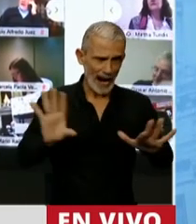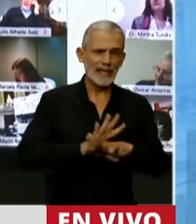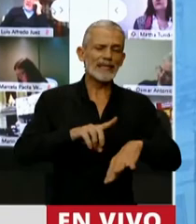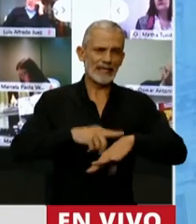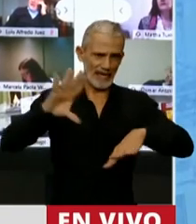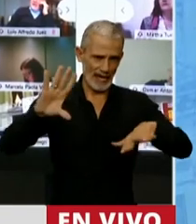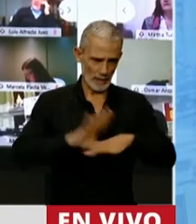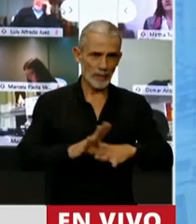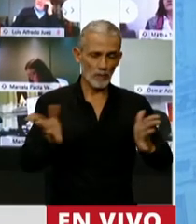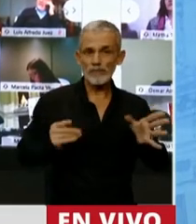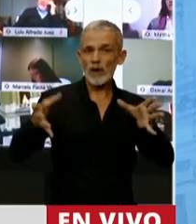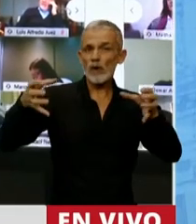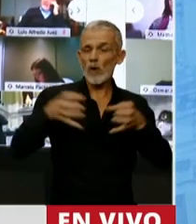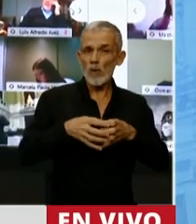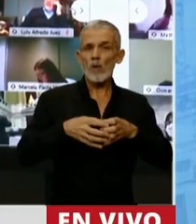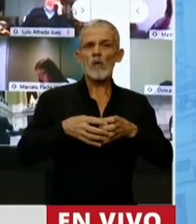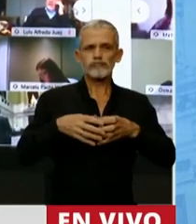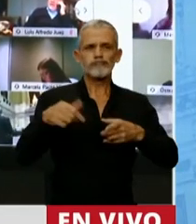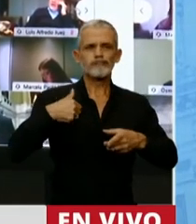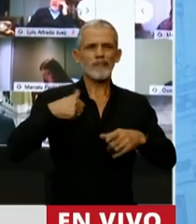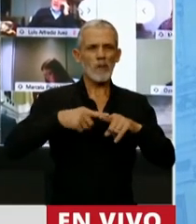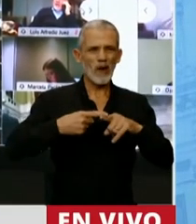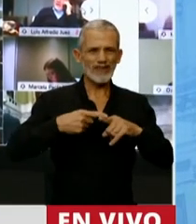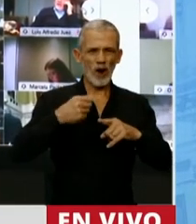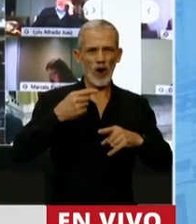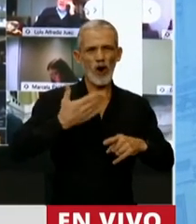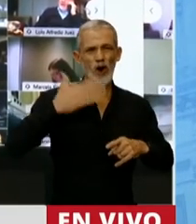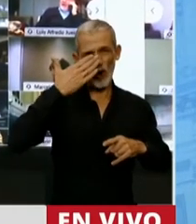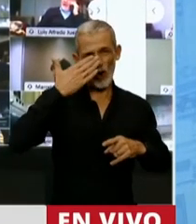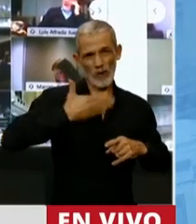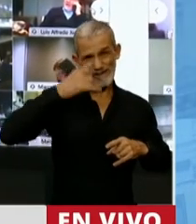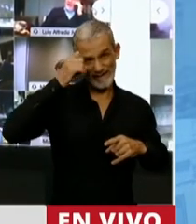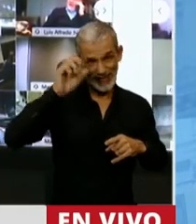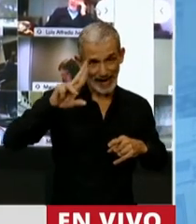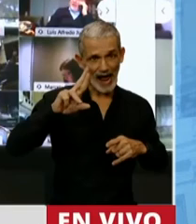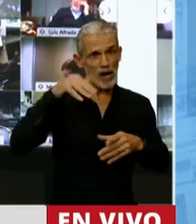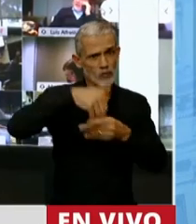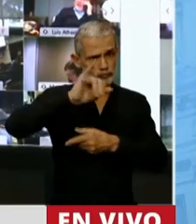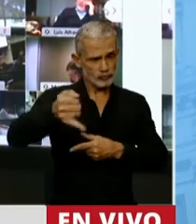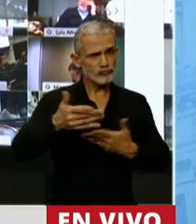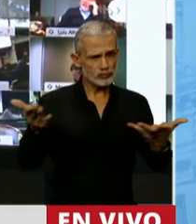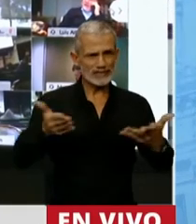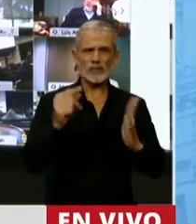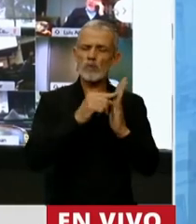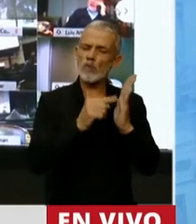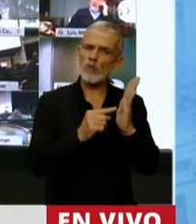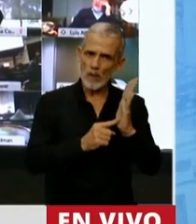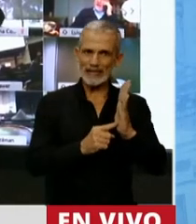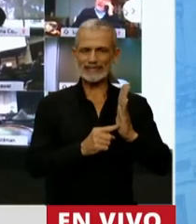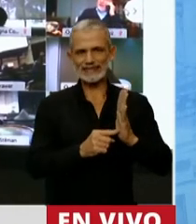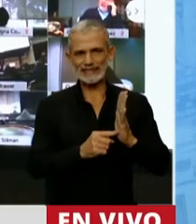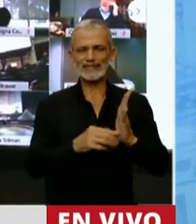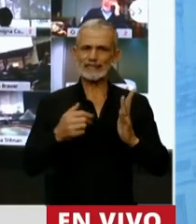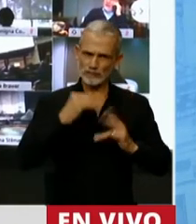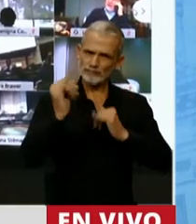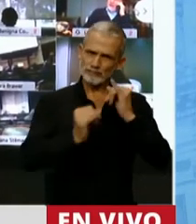Presidente, desde el Bloque Córdoba Federal acompañaremos este presupuesto, pero es por los fundamentos expuestos que les he